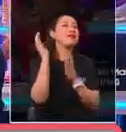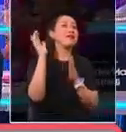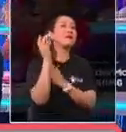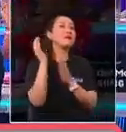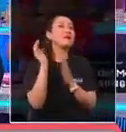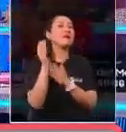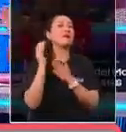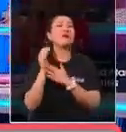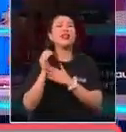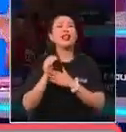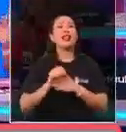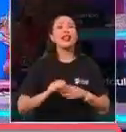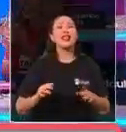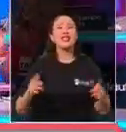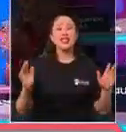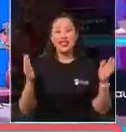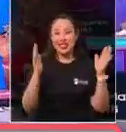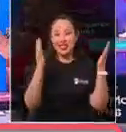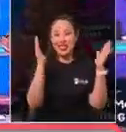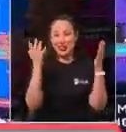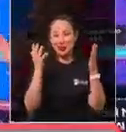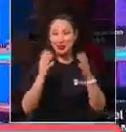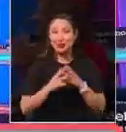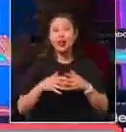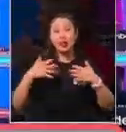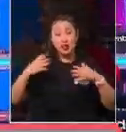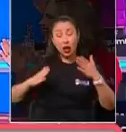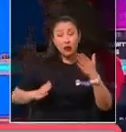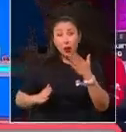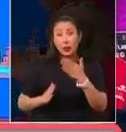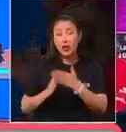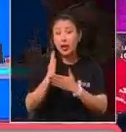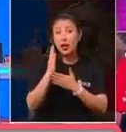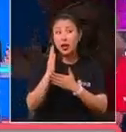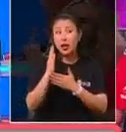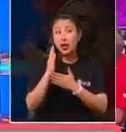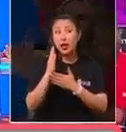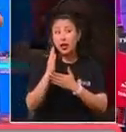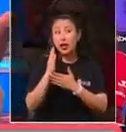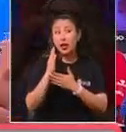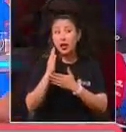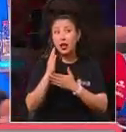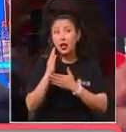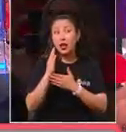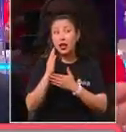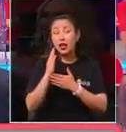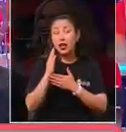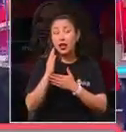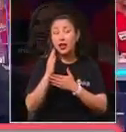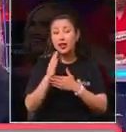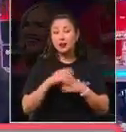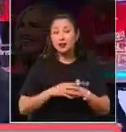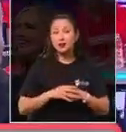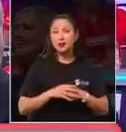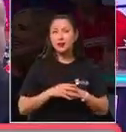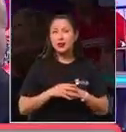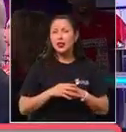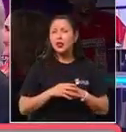¡Escucha! ¡Escucha! ¡Escucha! ¡Escucha! va. Ahí sí, ahí sí, ¿ok? Ahí va. sí.